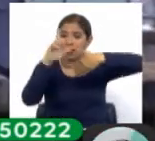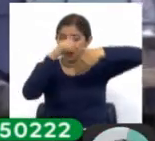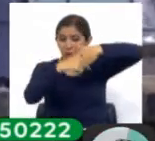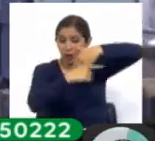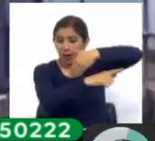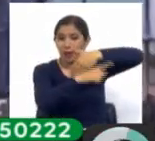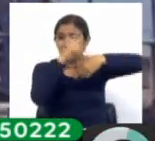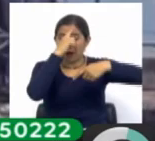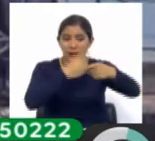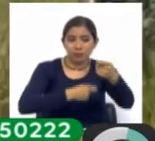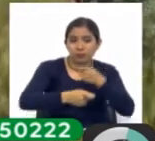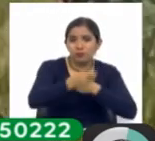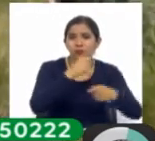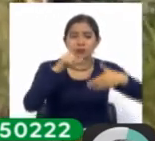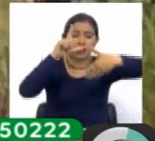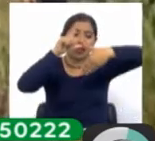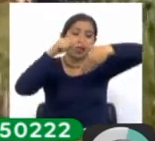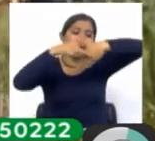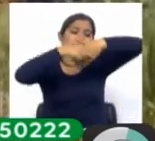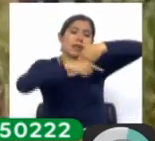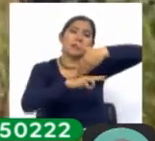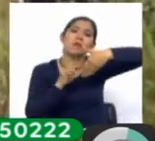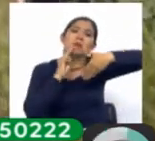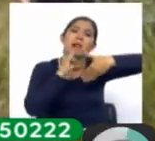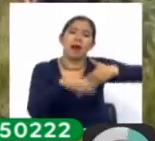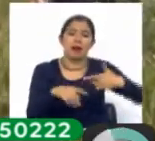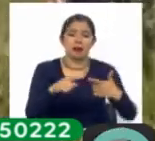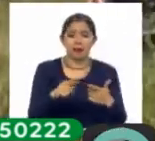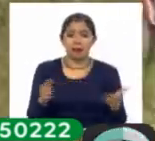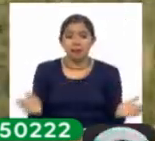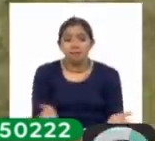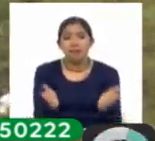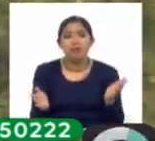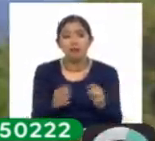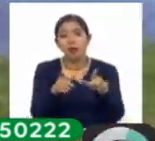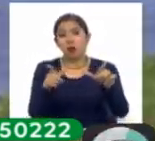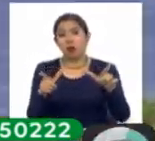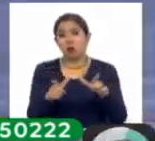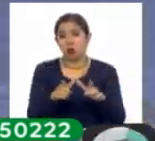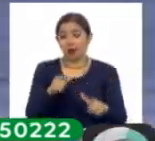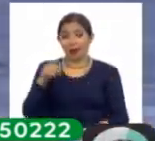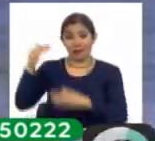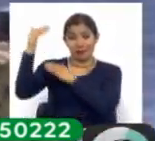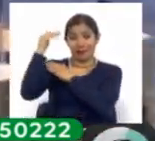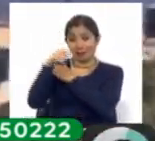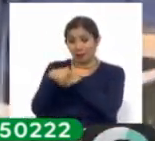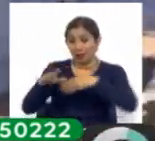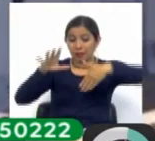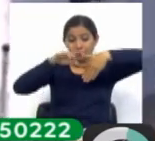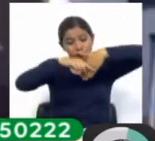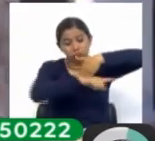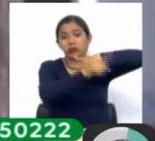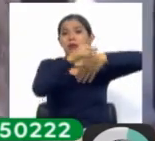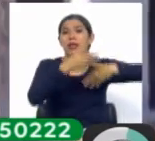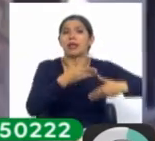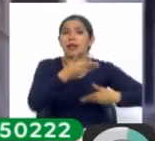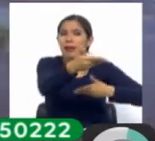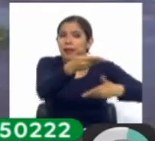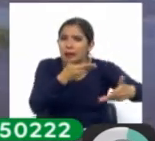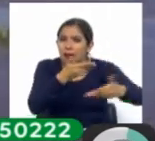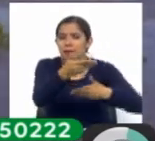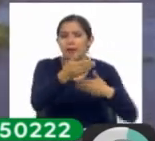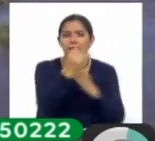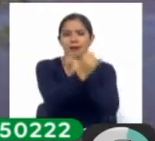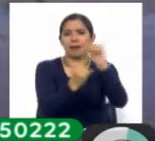comercio hacia y desde el Océano Atlántico, promover la utilización de los puertos de la provincia Germán-Buch para la exportación e importación de productos,